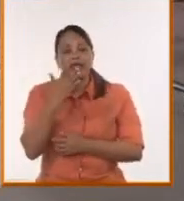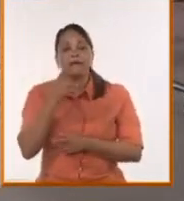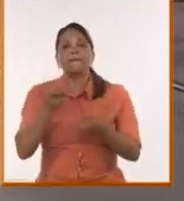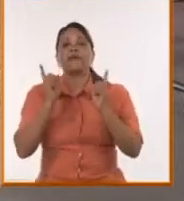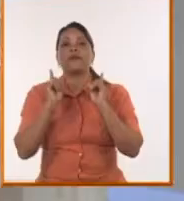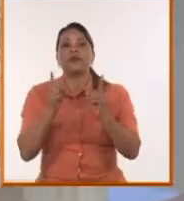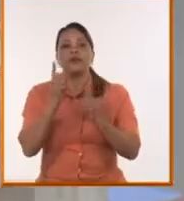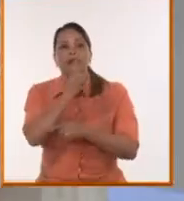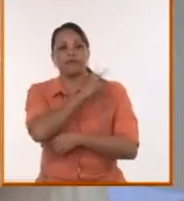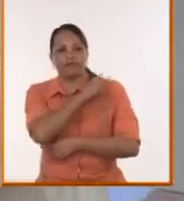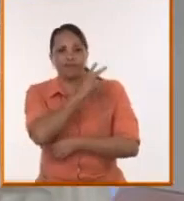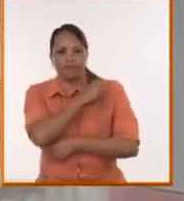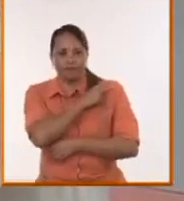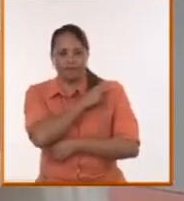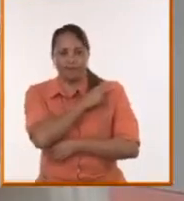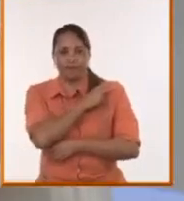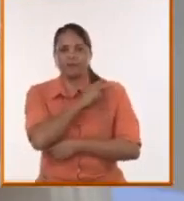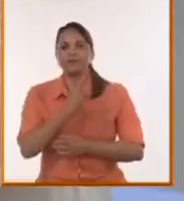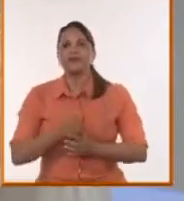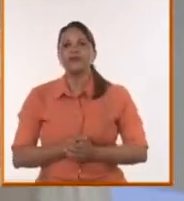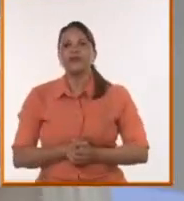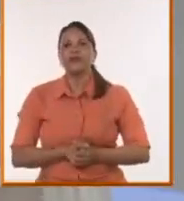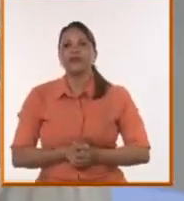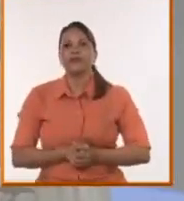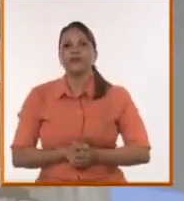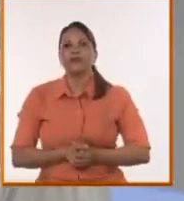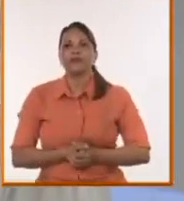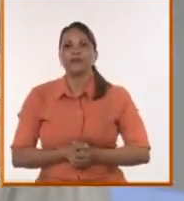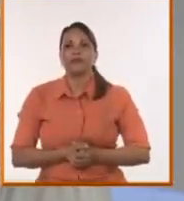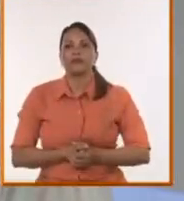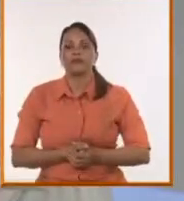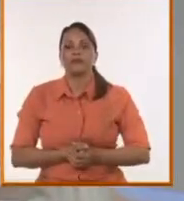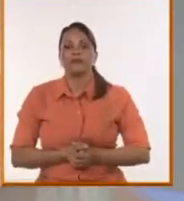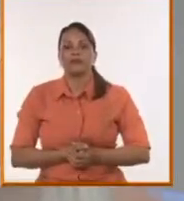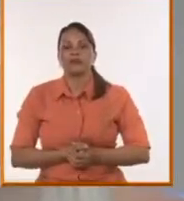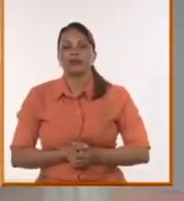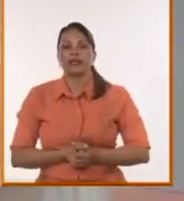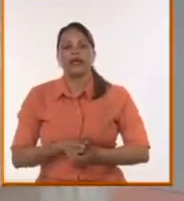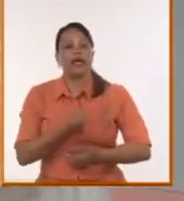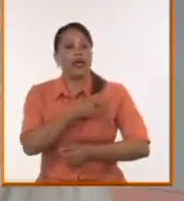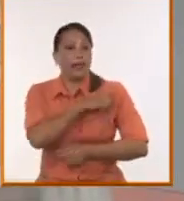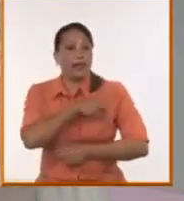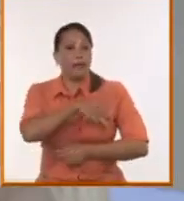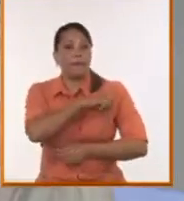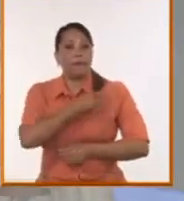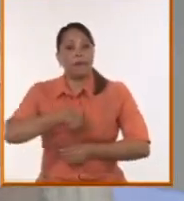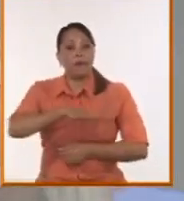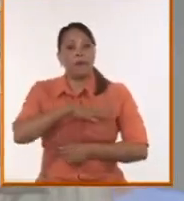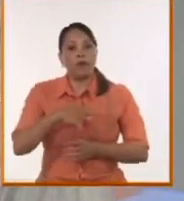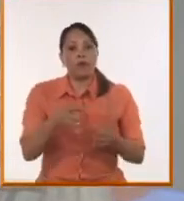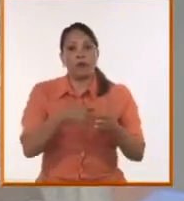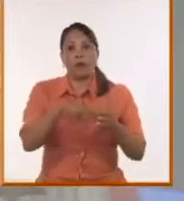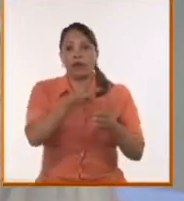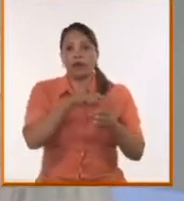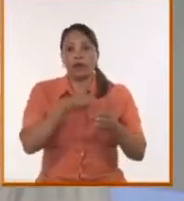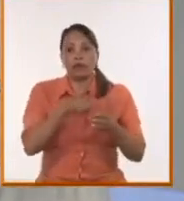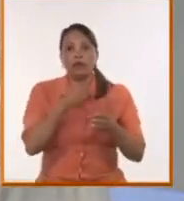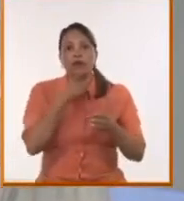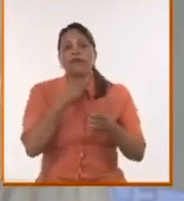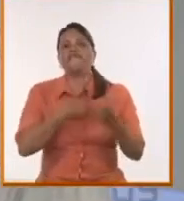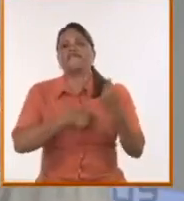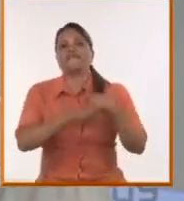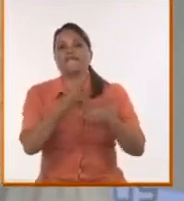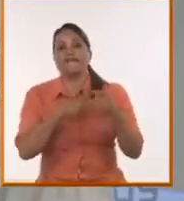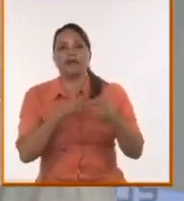nuestros países, y resulta que esa clase media, no consolidada, vulnerable, lo que hizo es meterse a la lógica del consumo, del mercado, es decir,